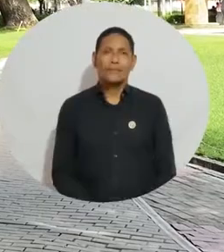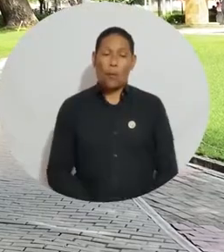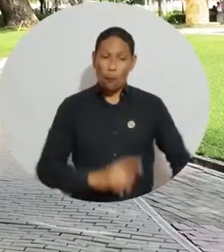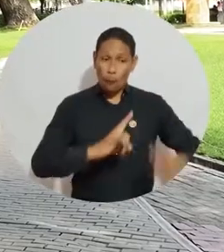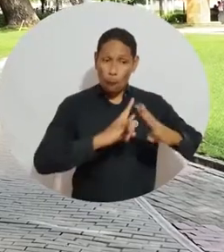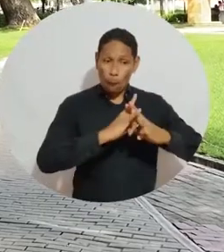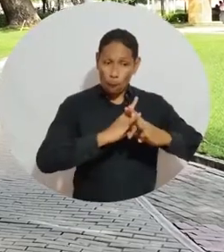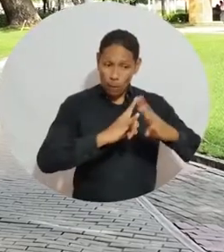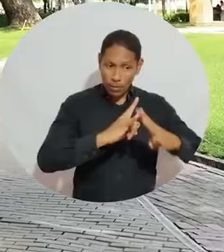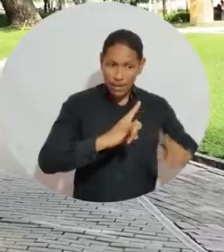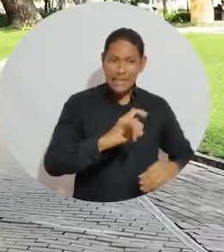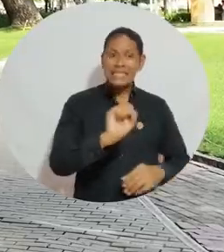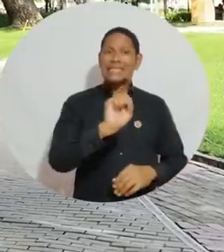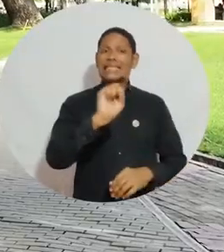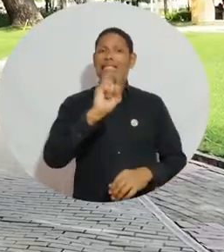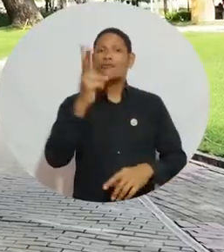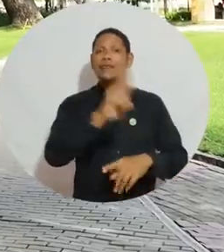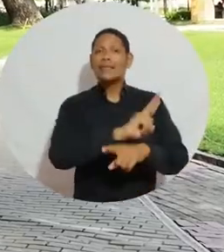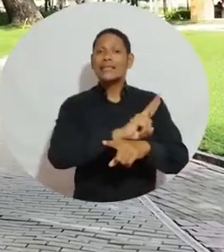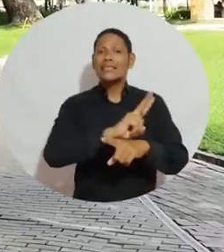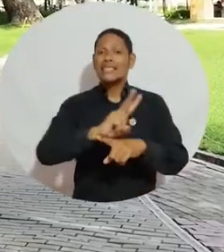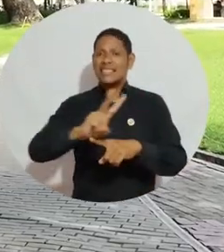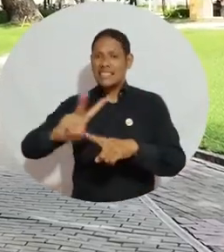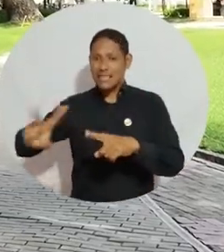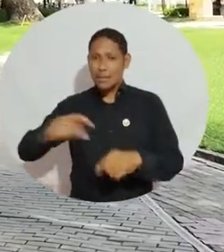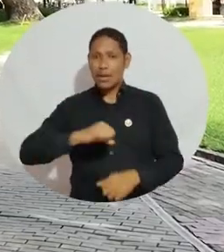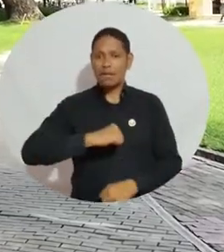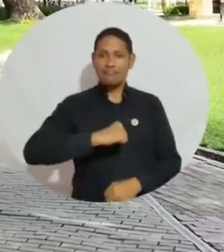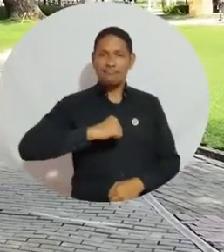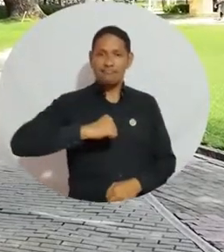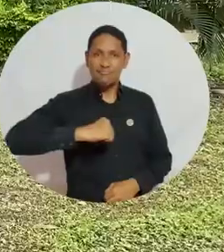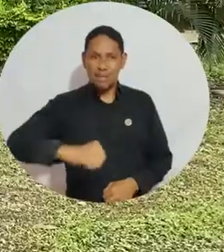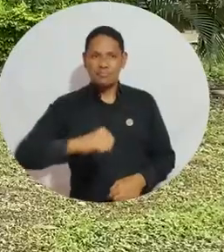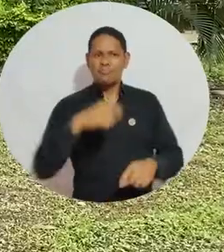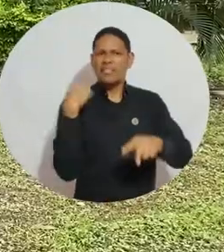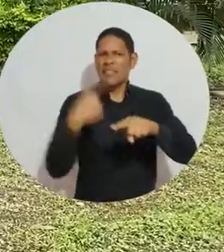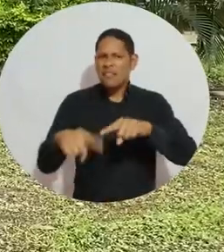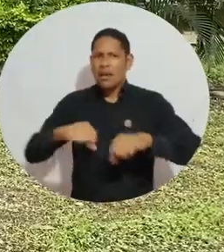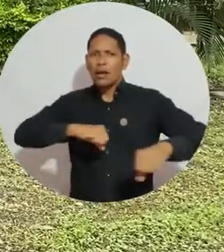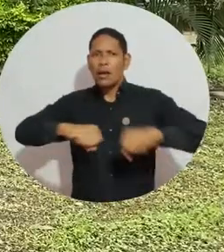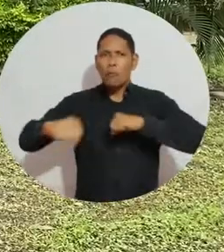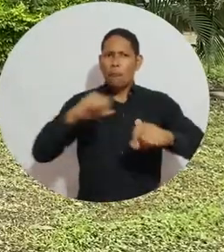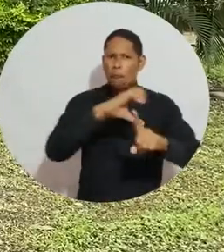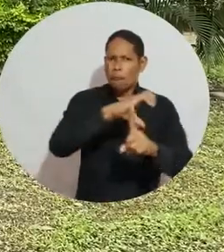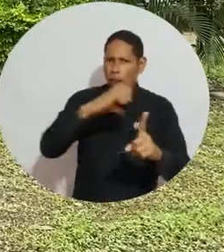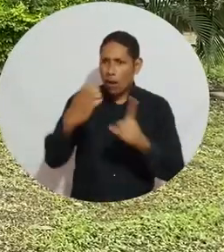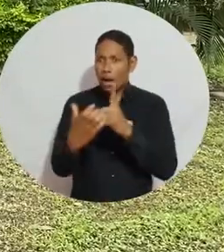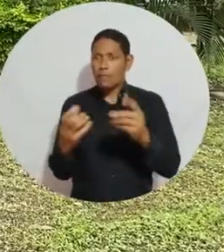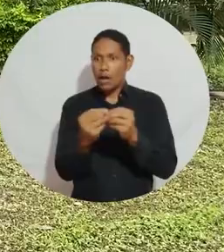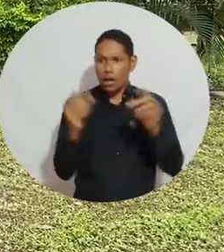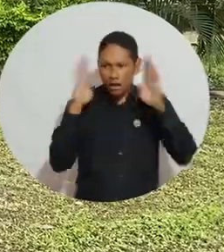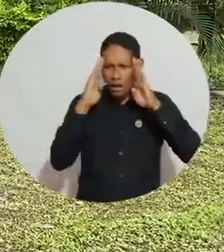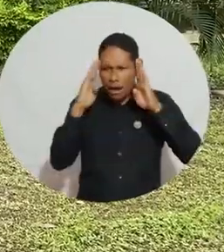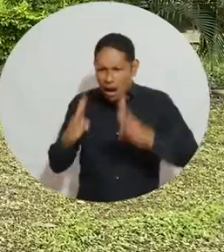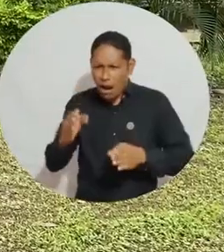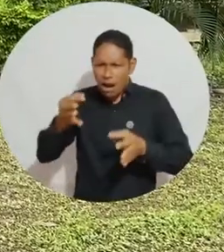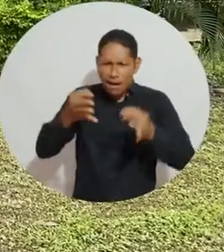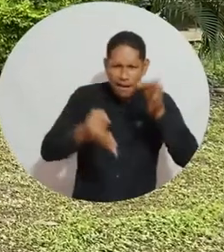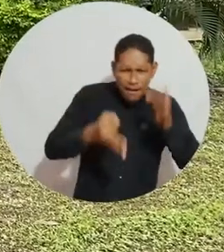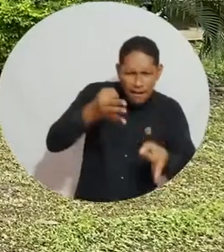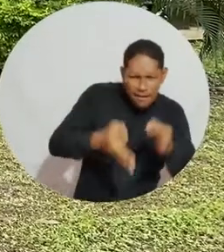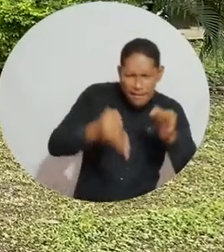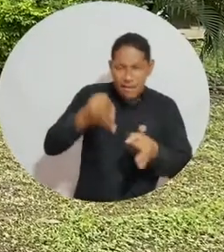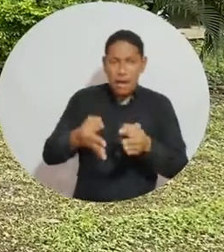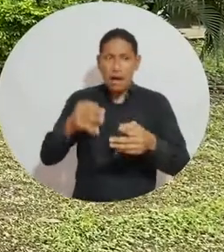En la Universidad del Magdalena se desarrolló la segunda semana del derecho. Seminarios, actividades culturales y una jornada de